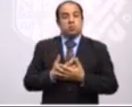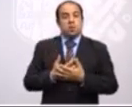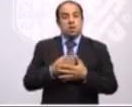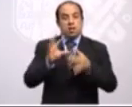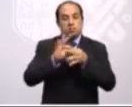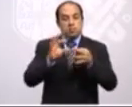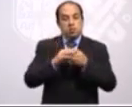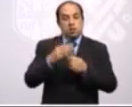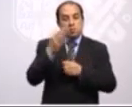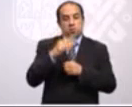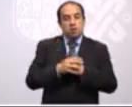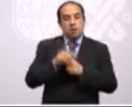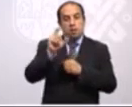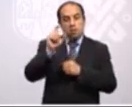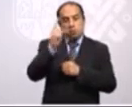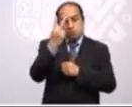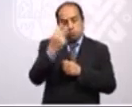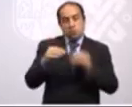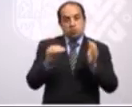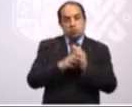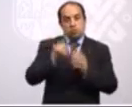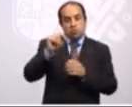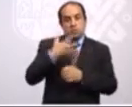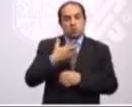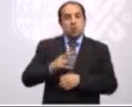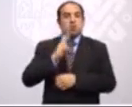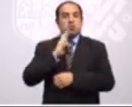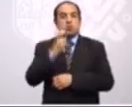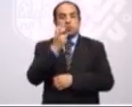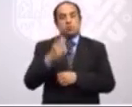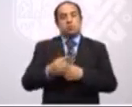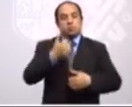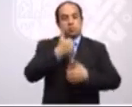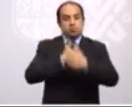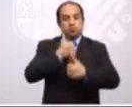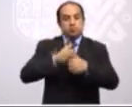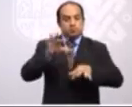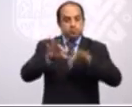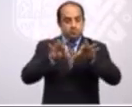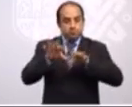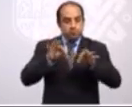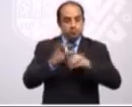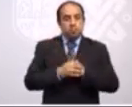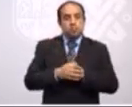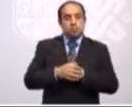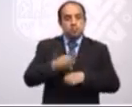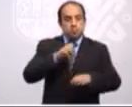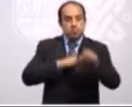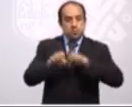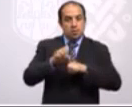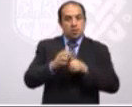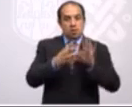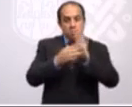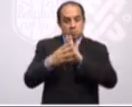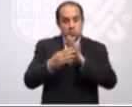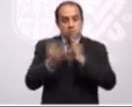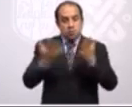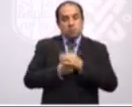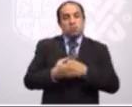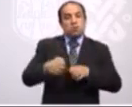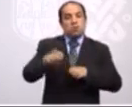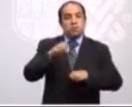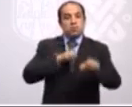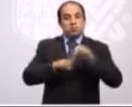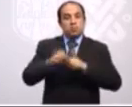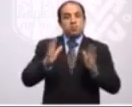mediados del 2020 tendríamos los resultados de este concurso. La pandemia hizo que las empresas participantes nos